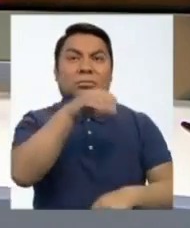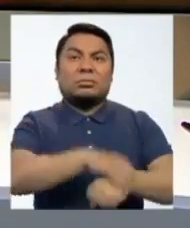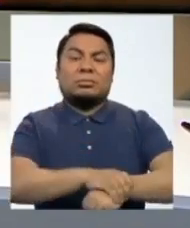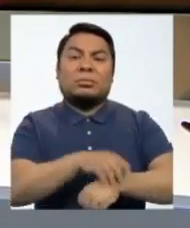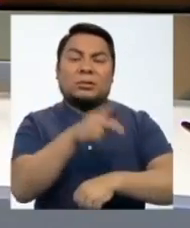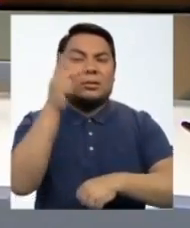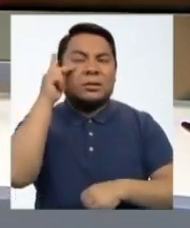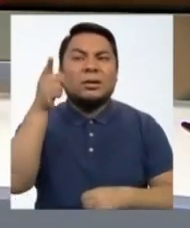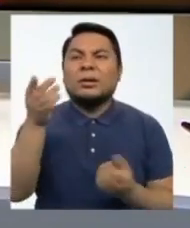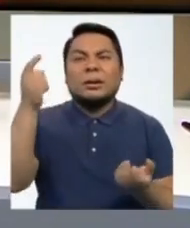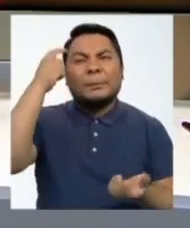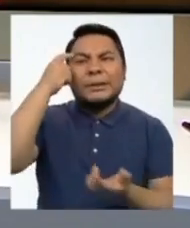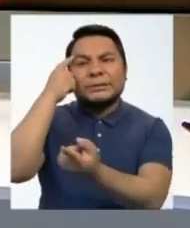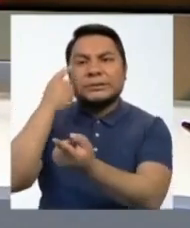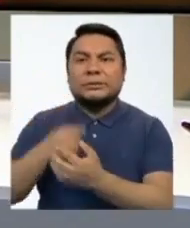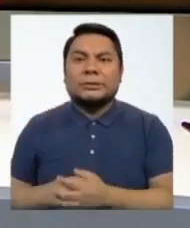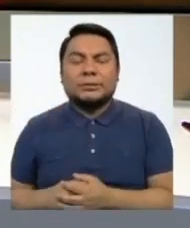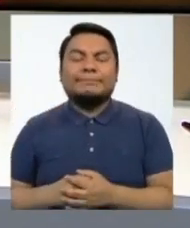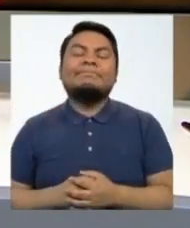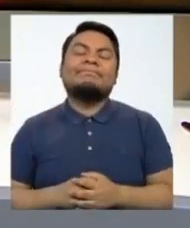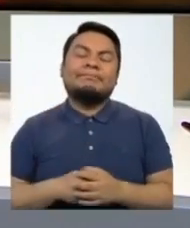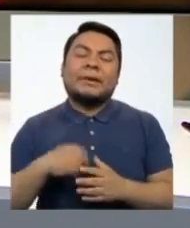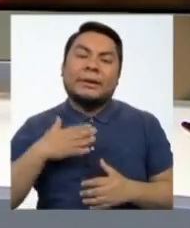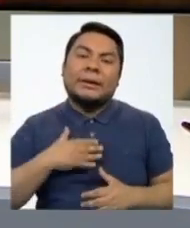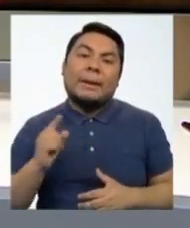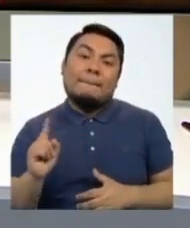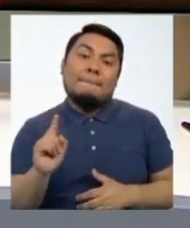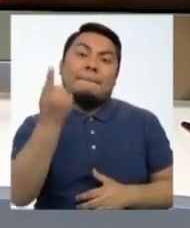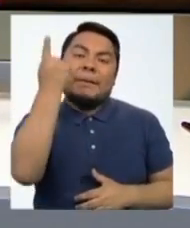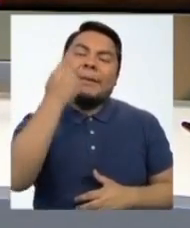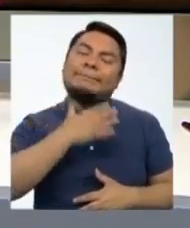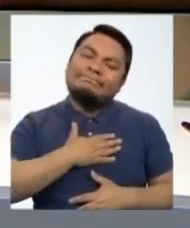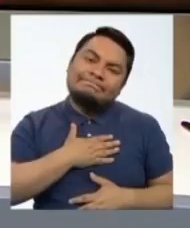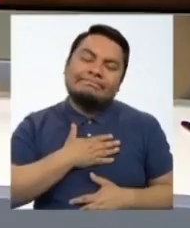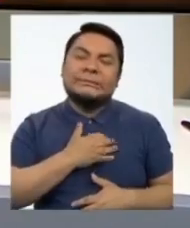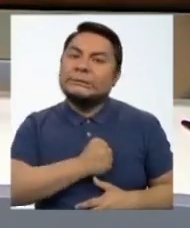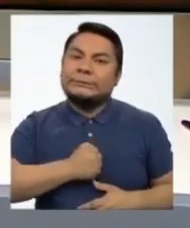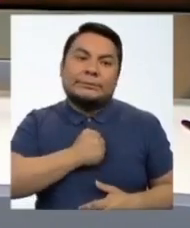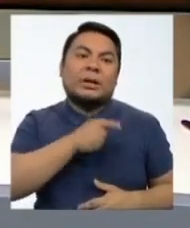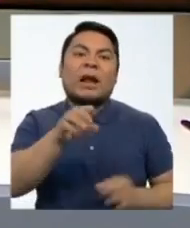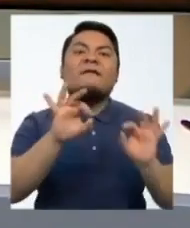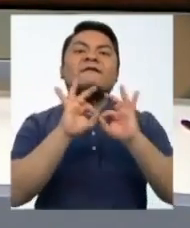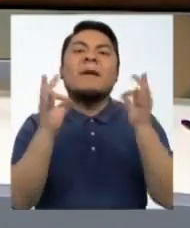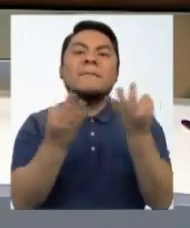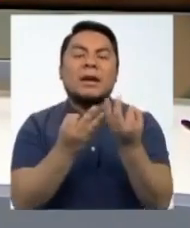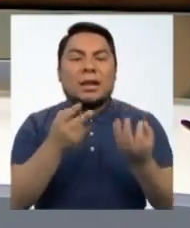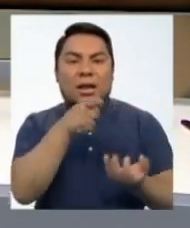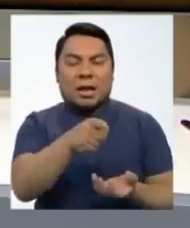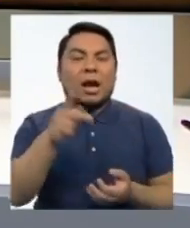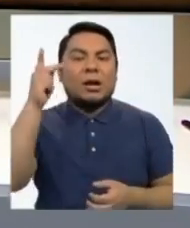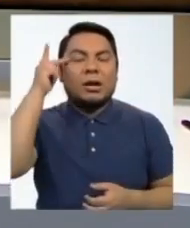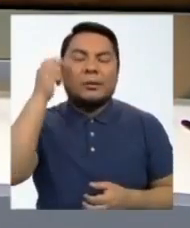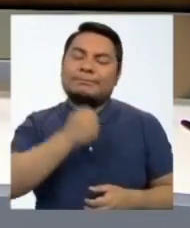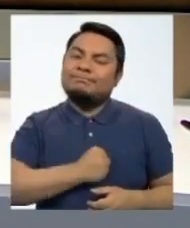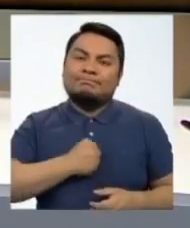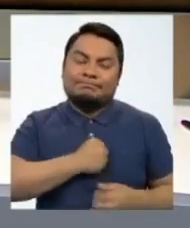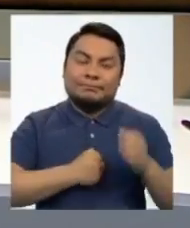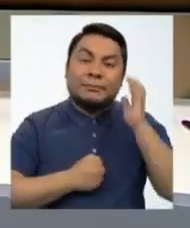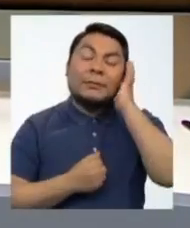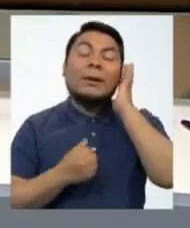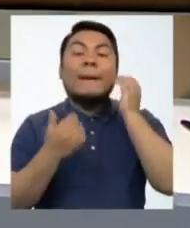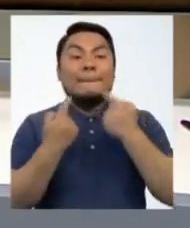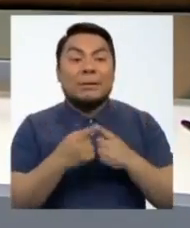Sí, efectivamente, en primer lugar solidarizarme con la familia Fujimori por los momentos críticos que está viviendo, pero estamos frente a una